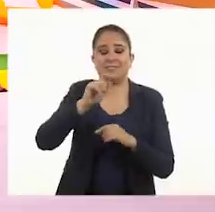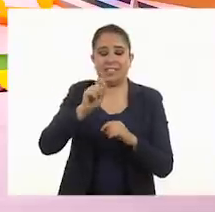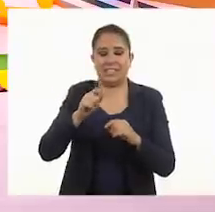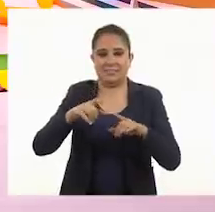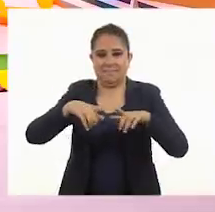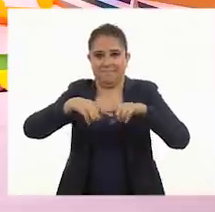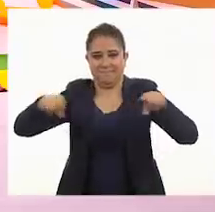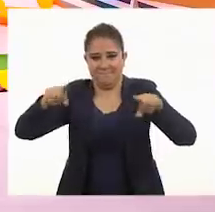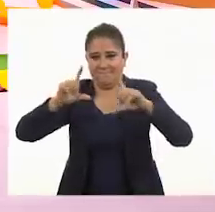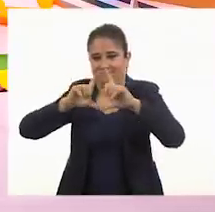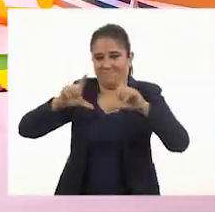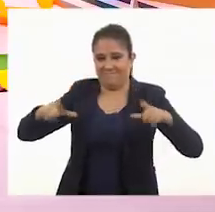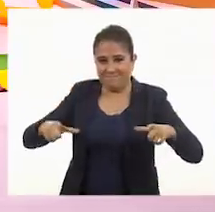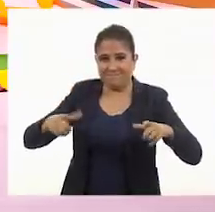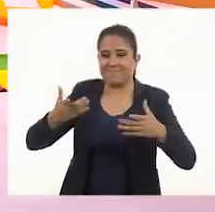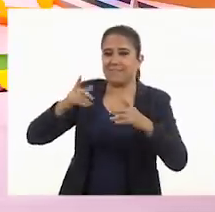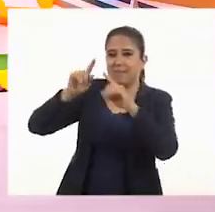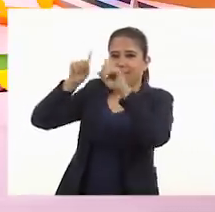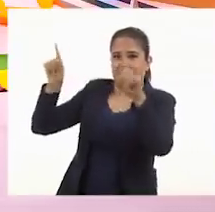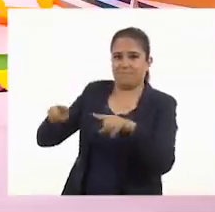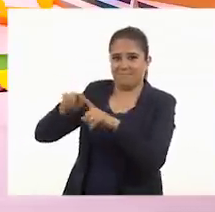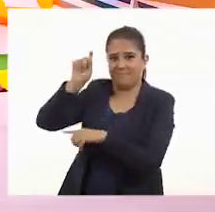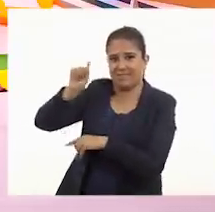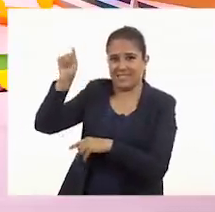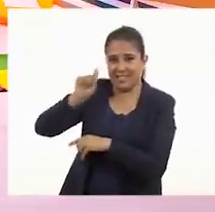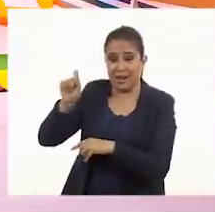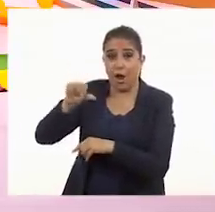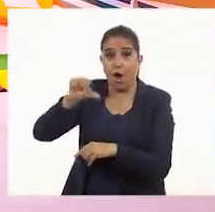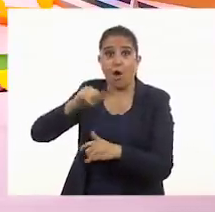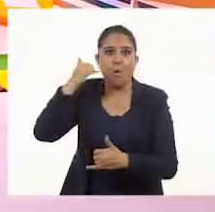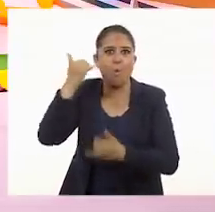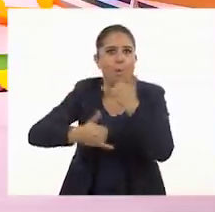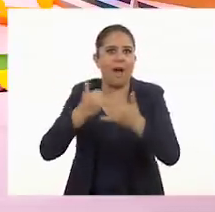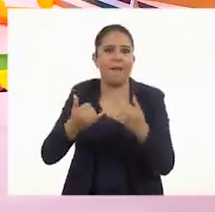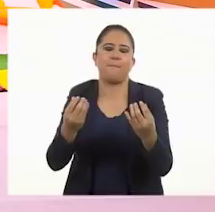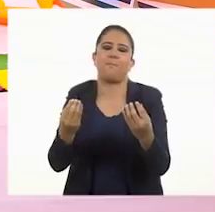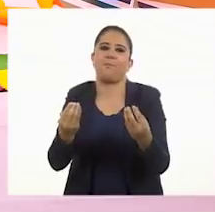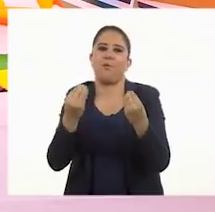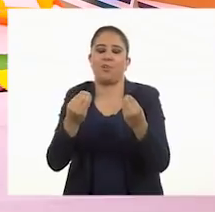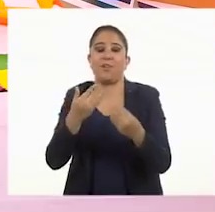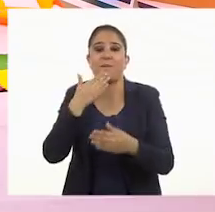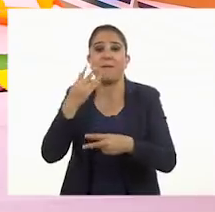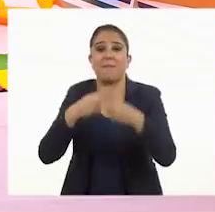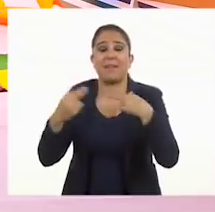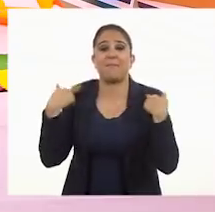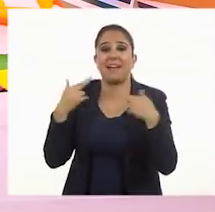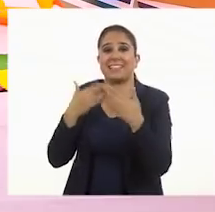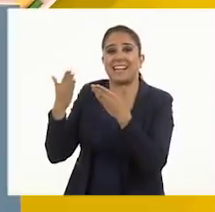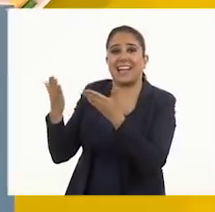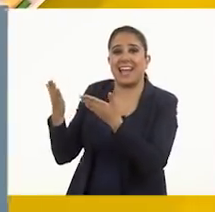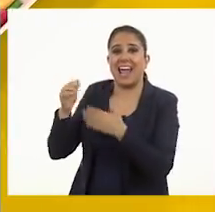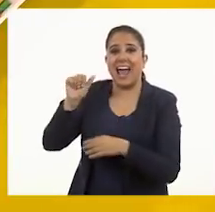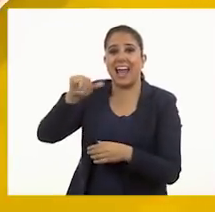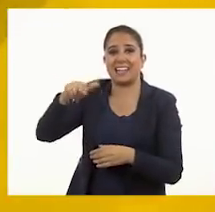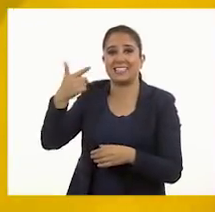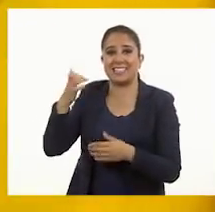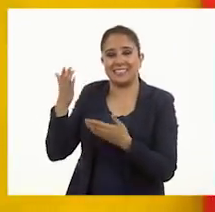nuestro pizarrón. Hoy vamos a jugar muchísimo. Ayúdenme a darle la bienvenida a la maestra Angie. ¡Maestra Angie!